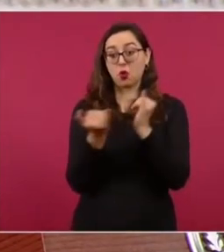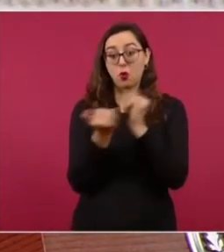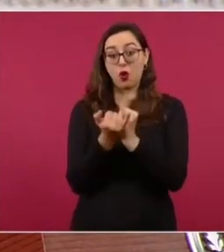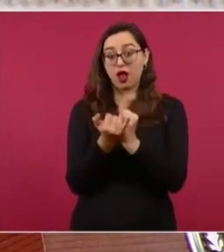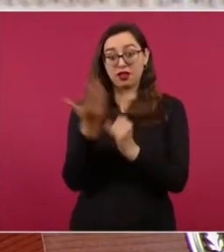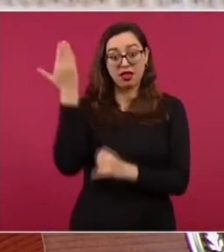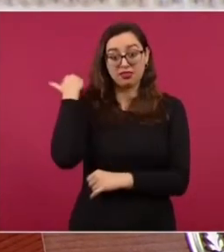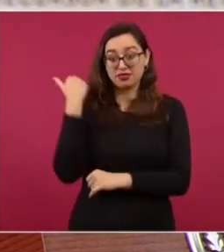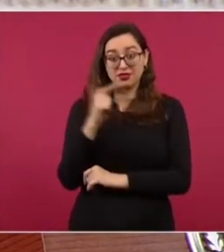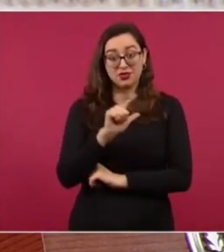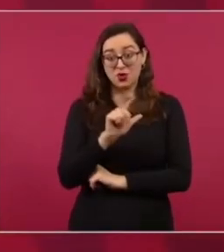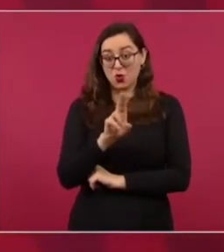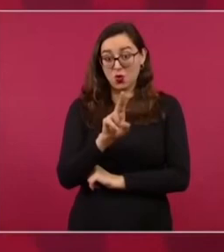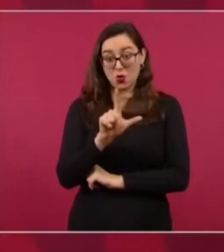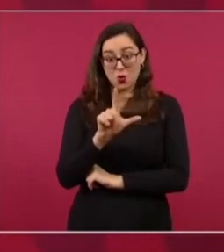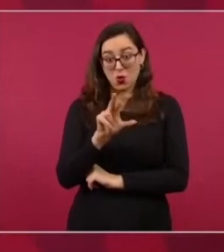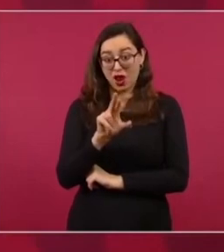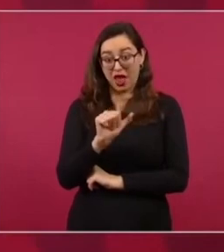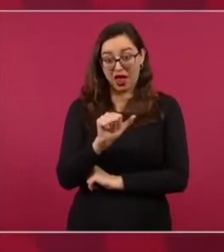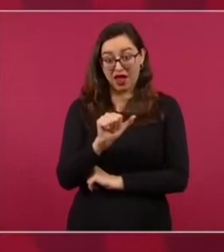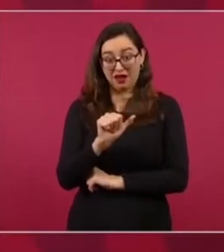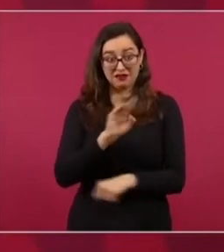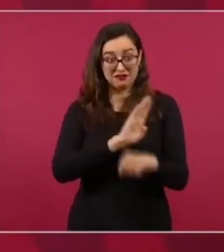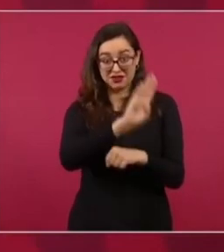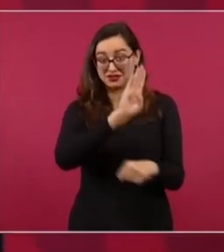en Brasil